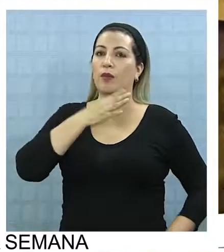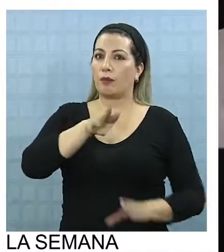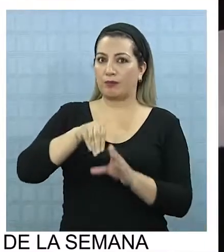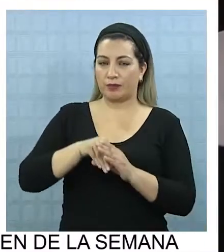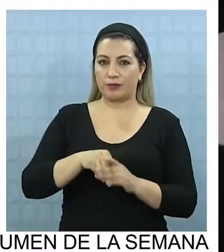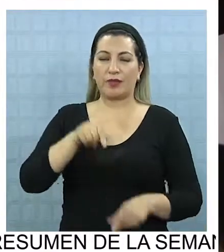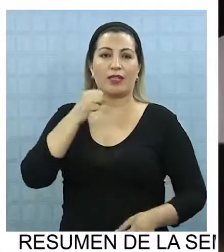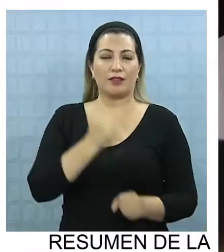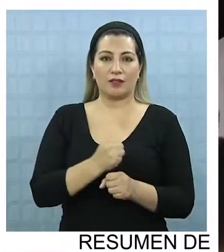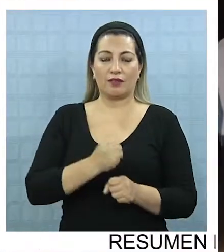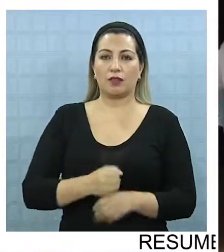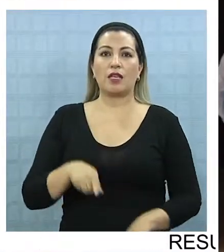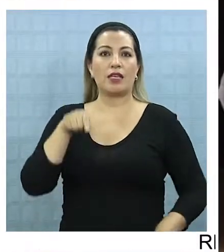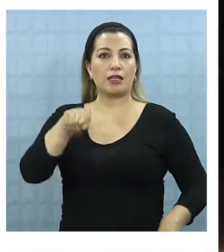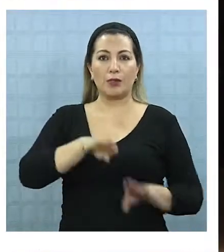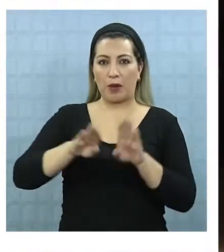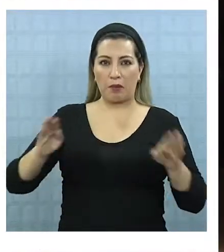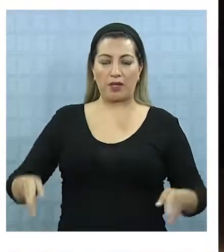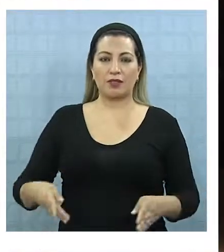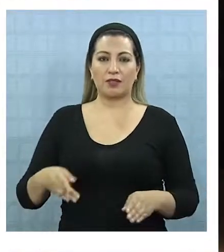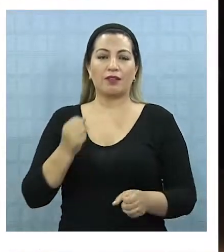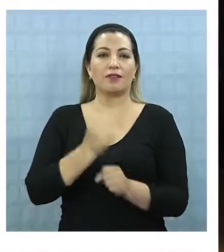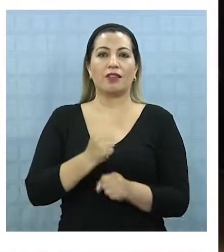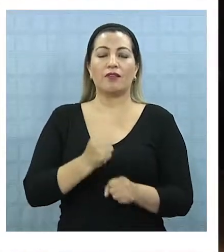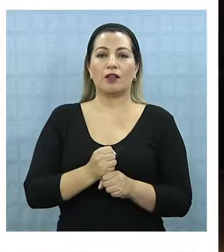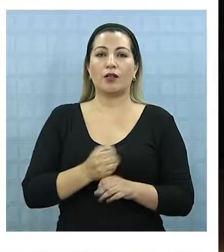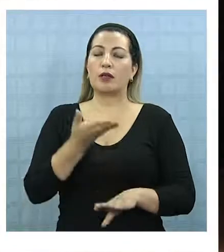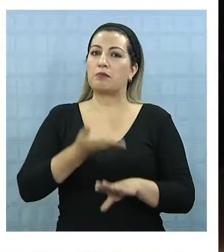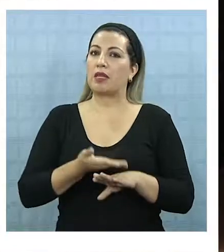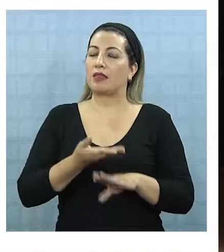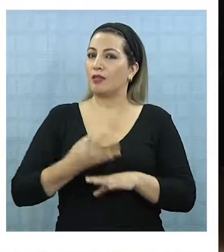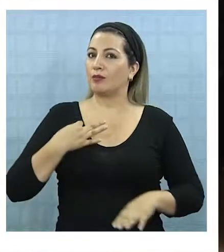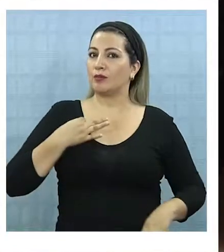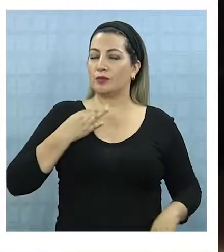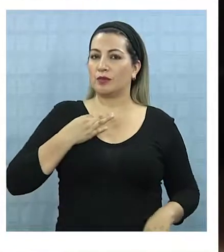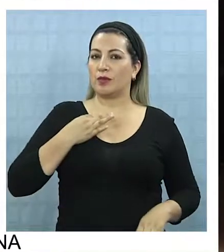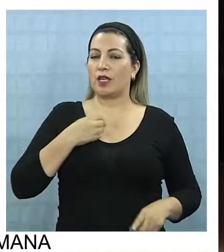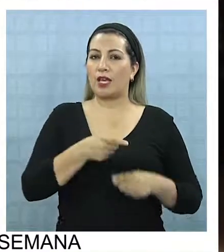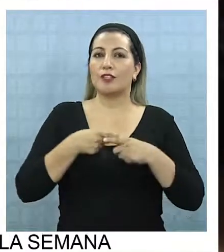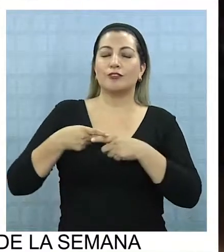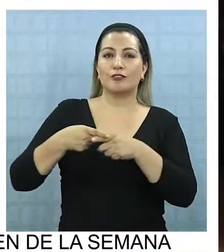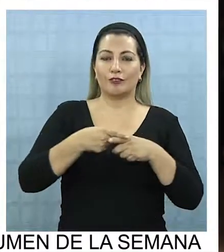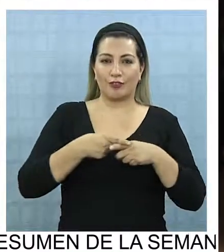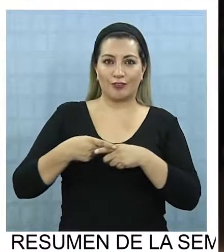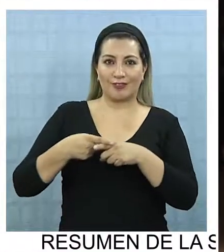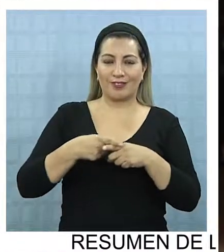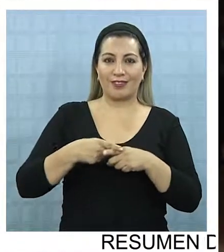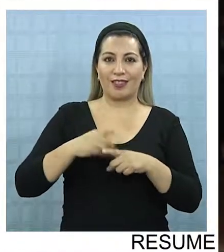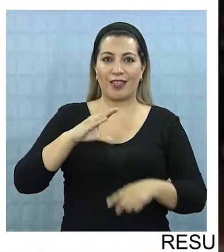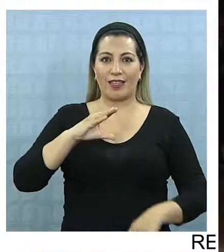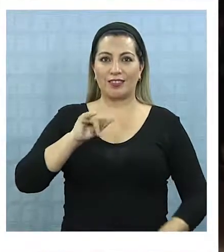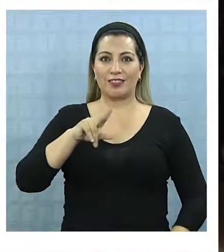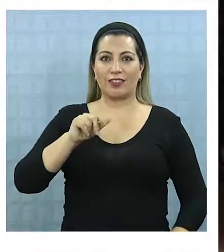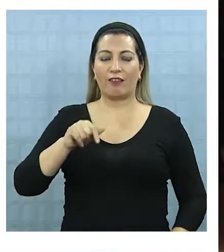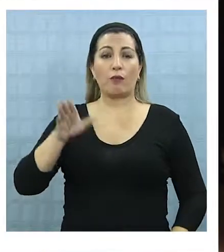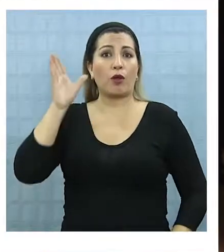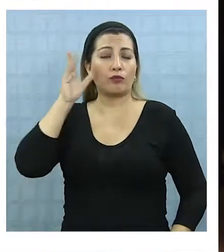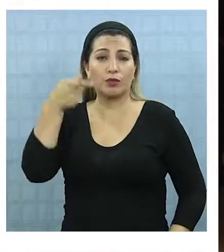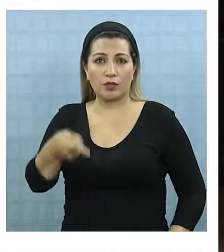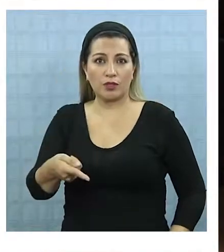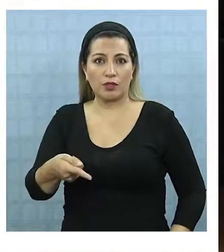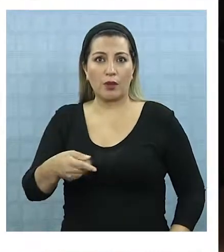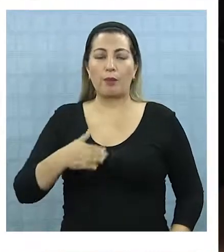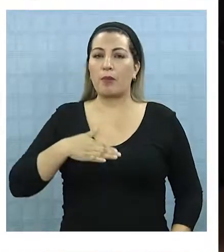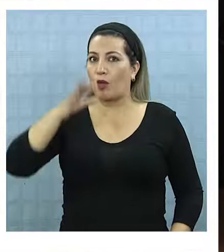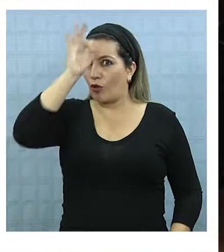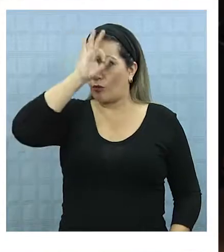trabajo. Esta es una mesa de trabajo en que hemos pedido la ciudadanía, la sociedad civil ser escuchada para dar nuestra